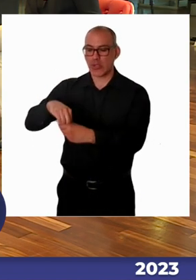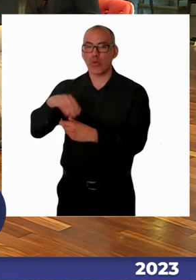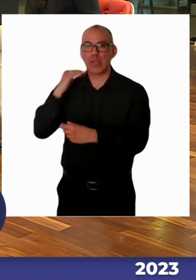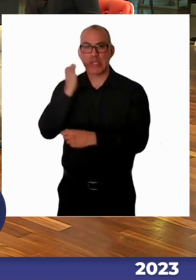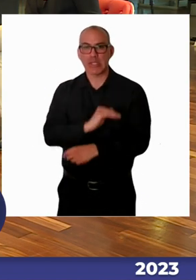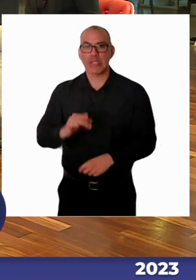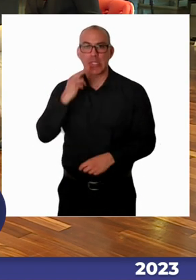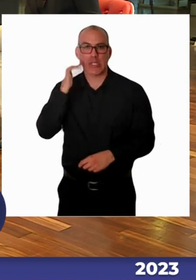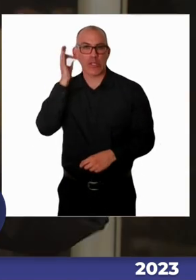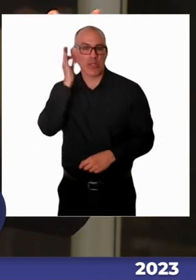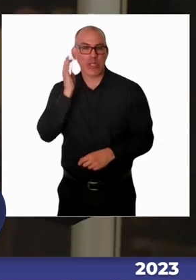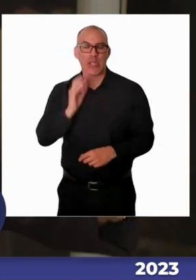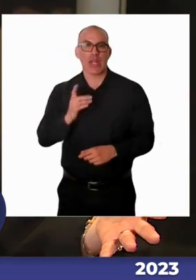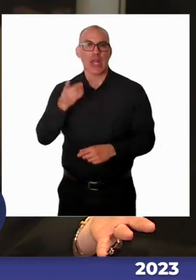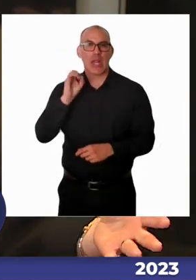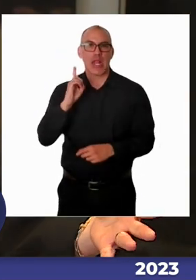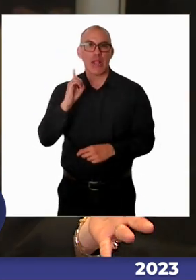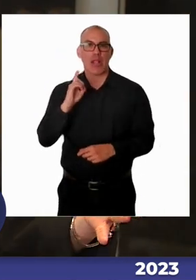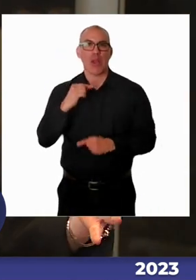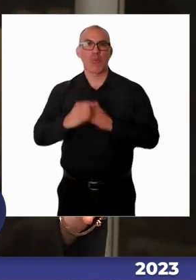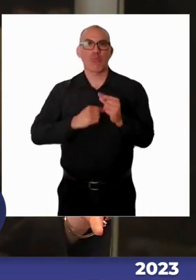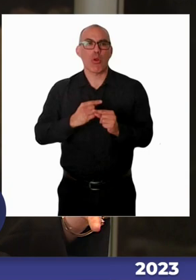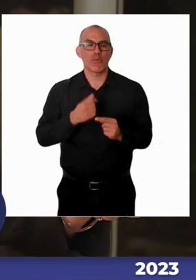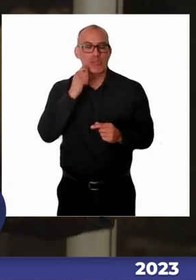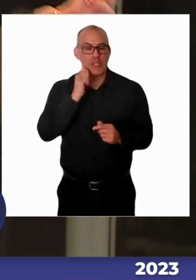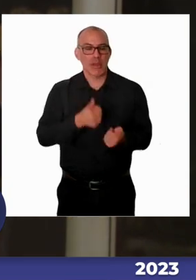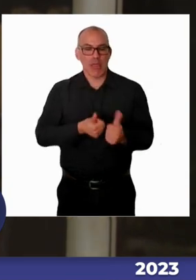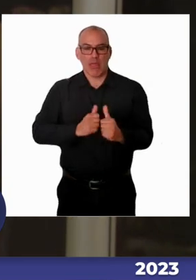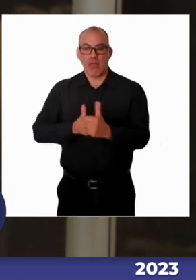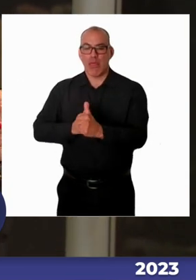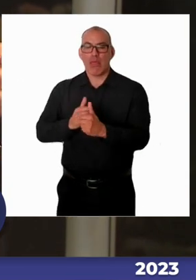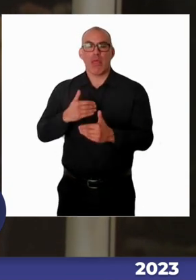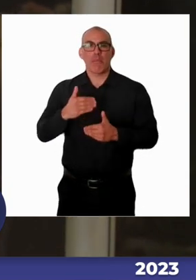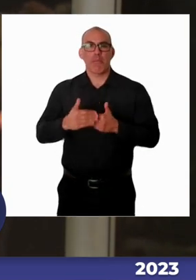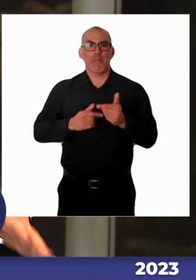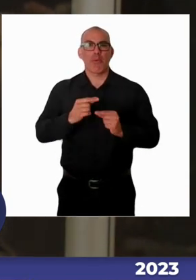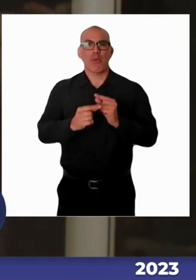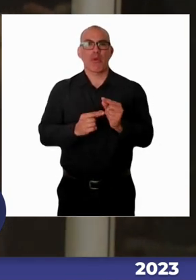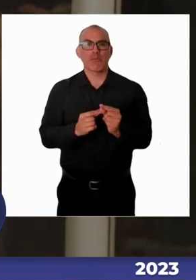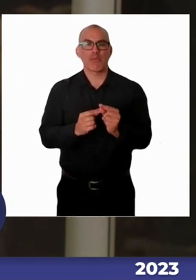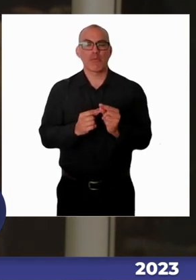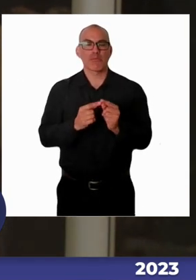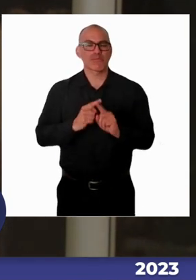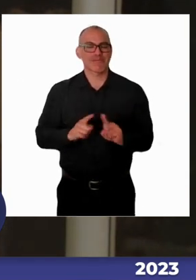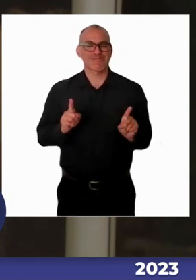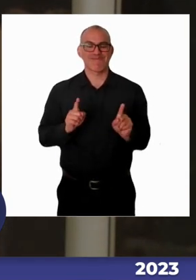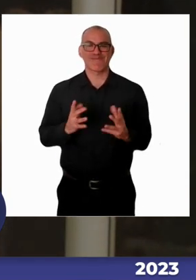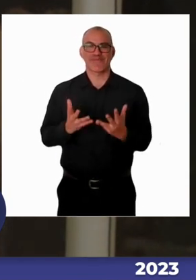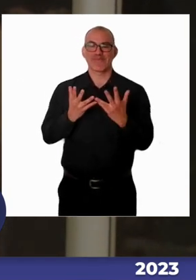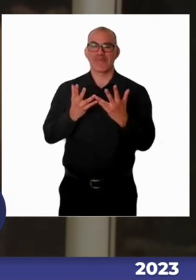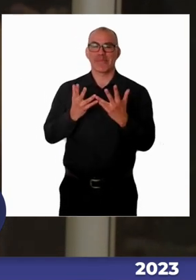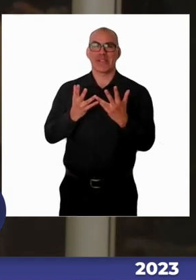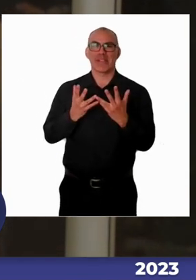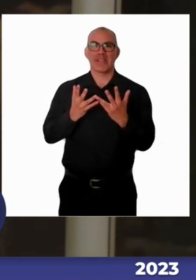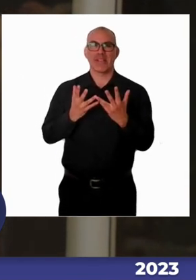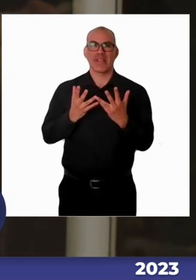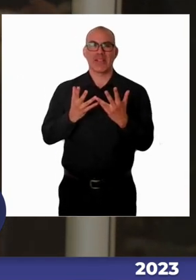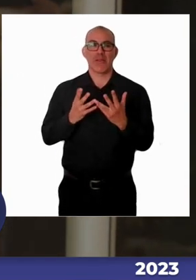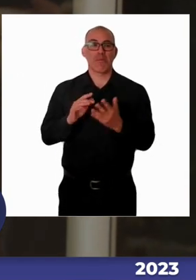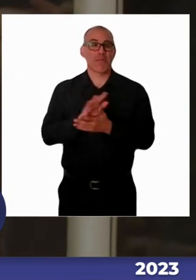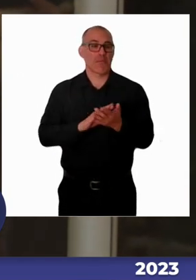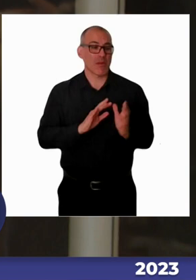cómo opera, cómo funciona el programa de integración escolar y para que después lo vayamos vinculando con el tema de la ley. Perfecto. Muchas gracias.